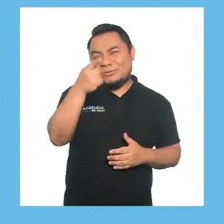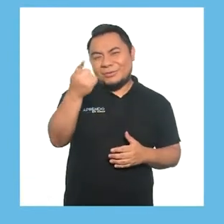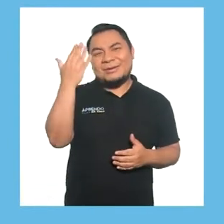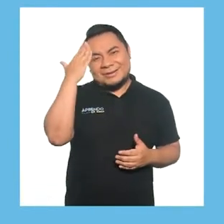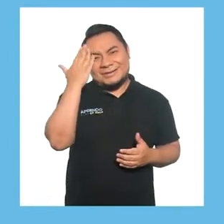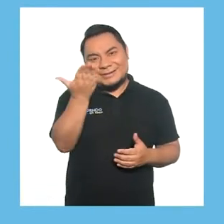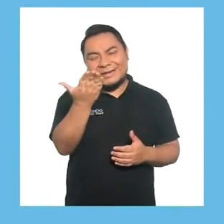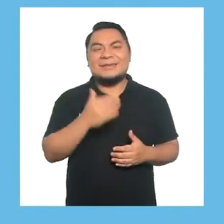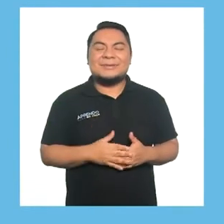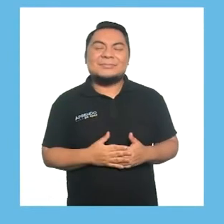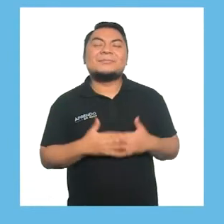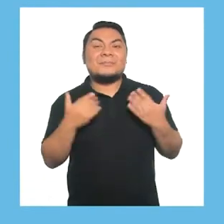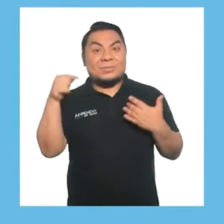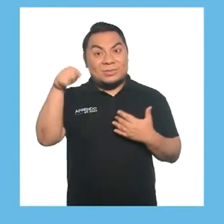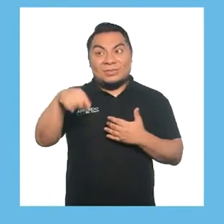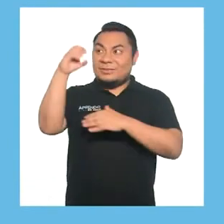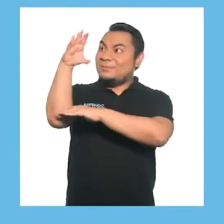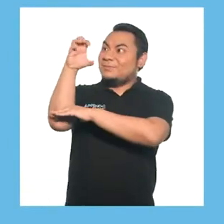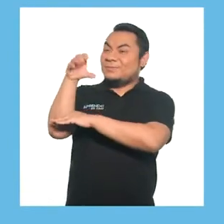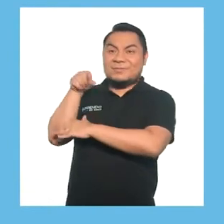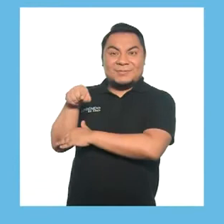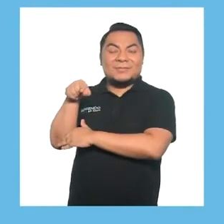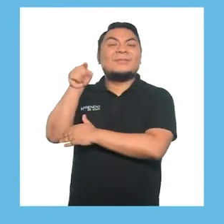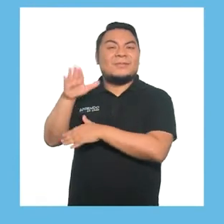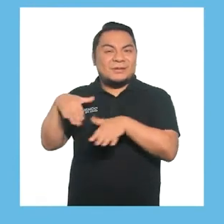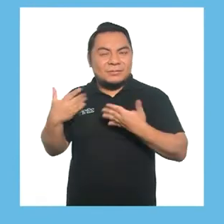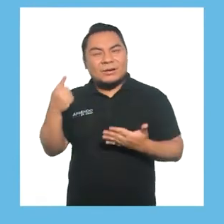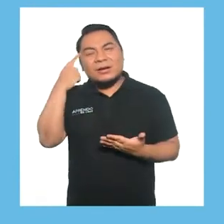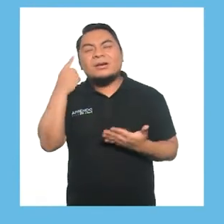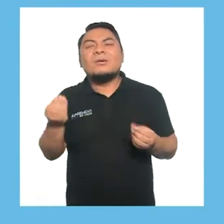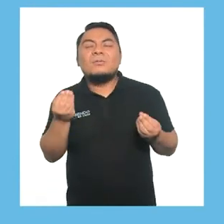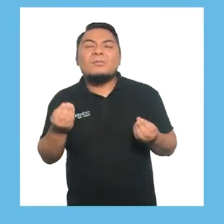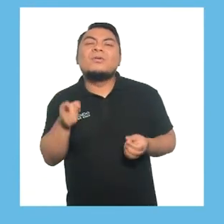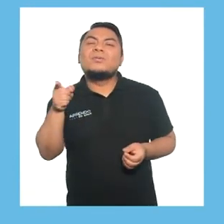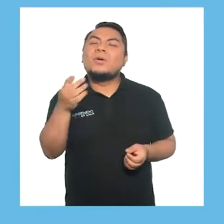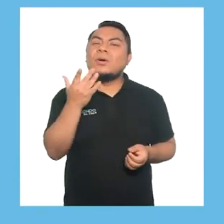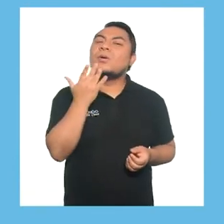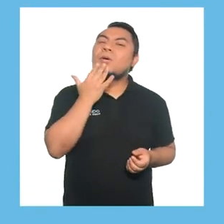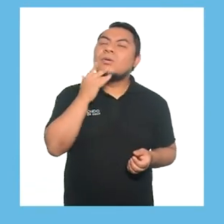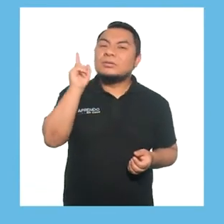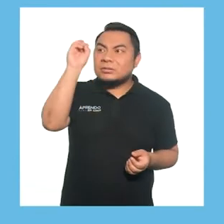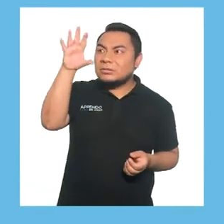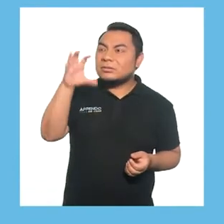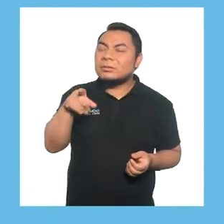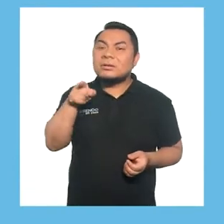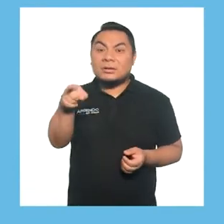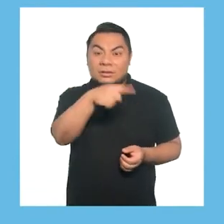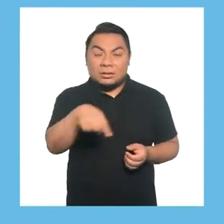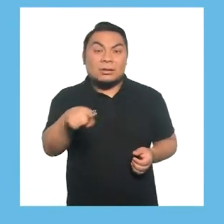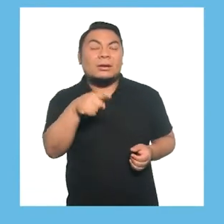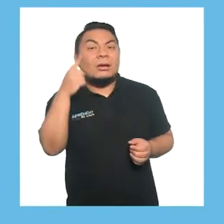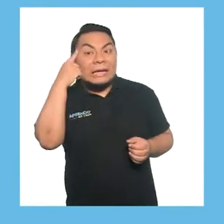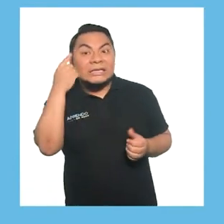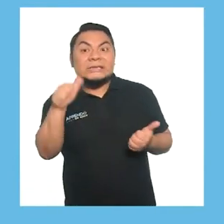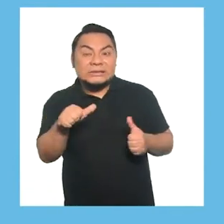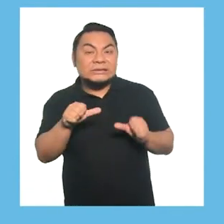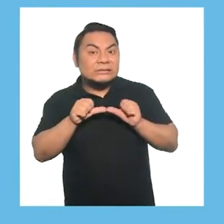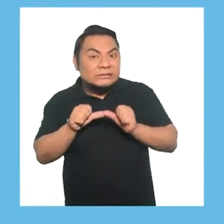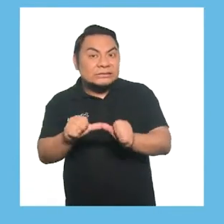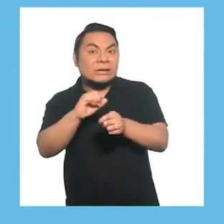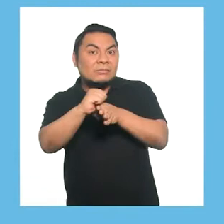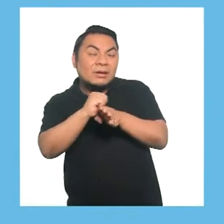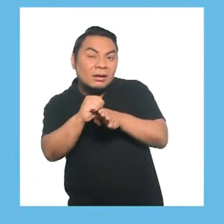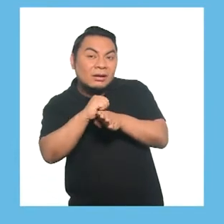conocen mejor que yo. En este semáforo podrán ubicarse en una de sus luces y saber si es recomendable